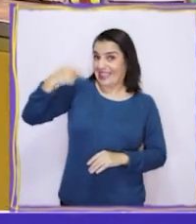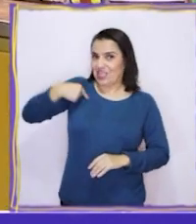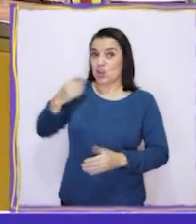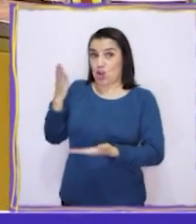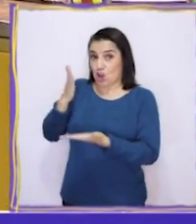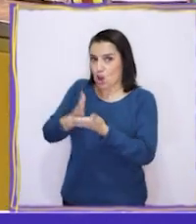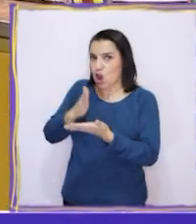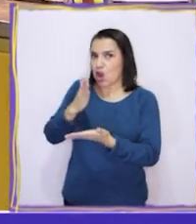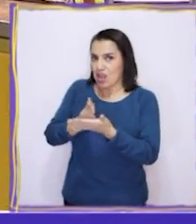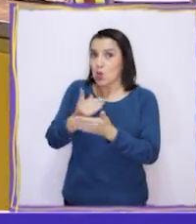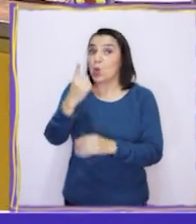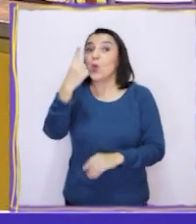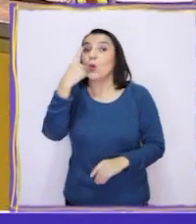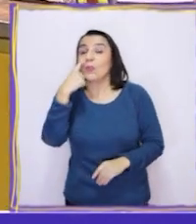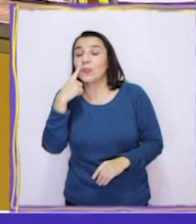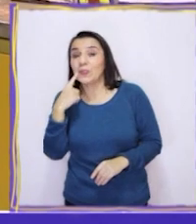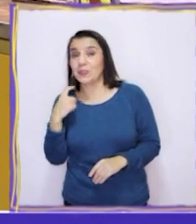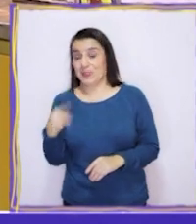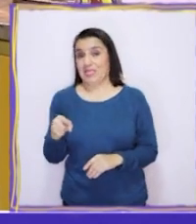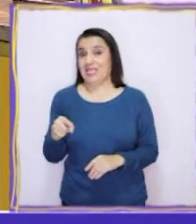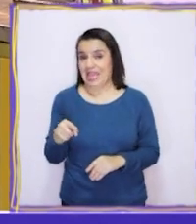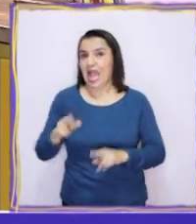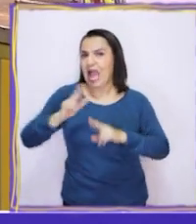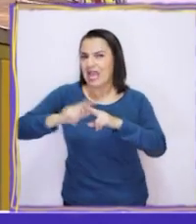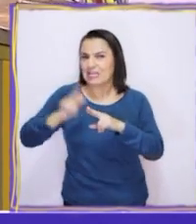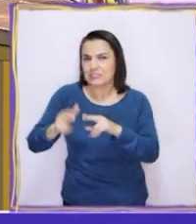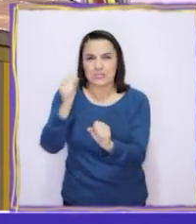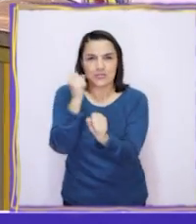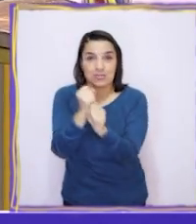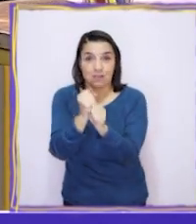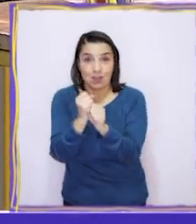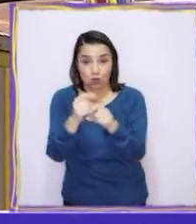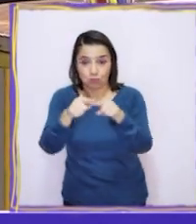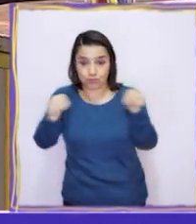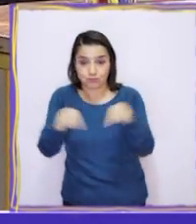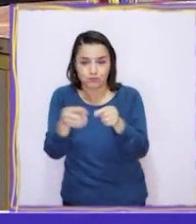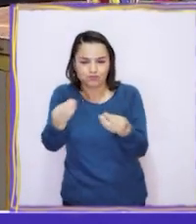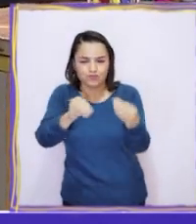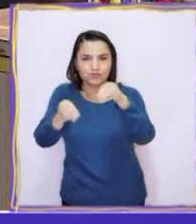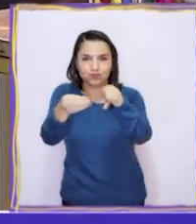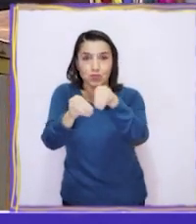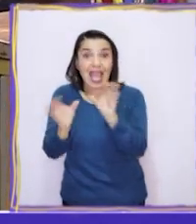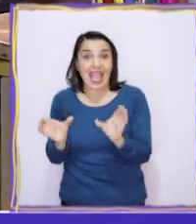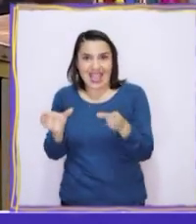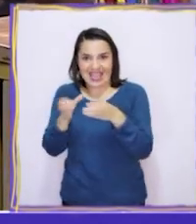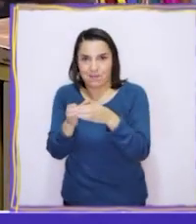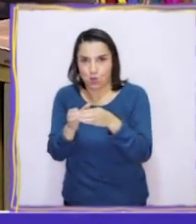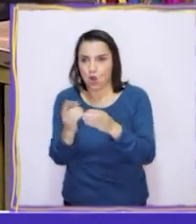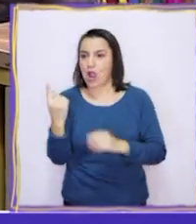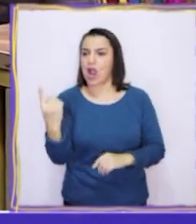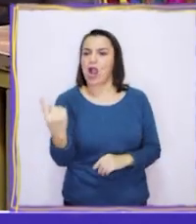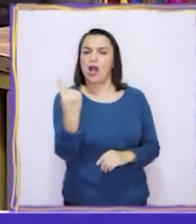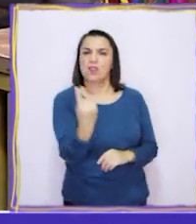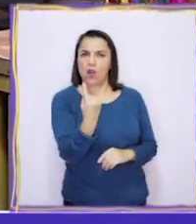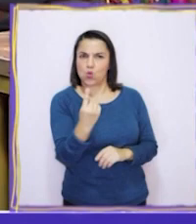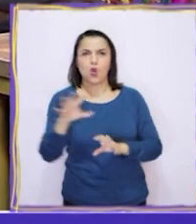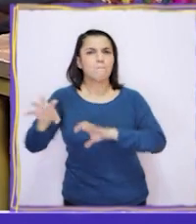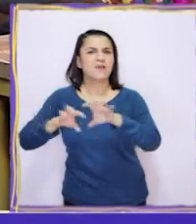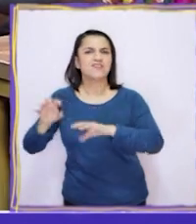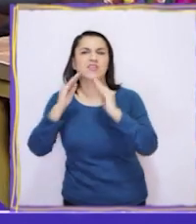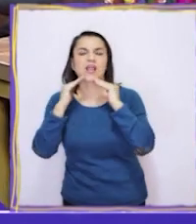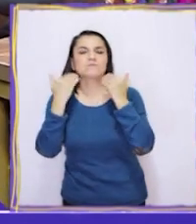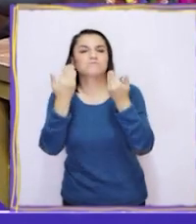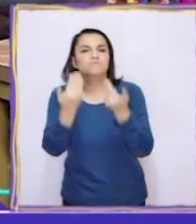estaba en el colegio. Una vez nos tocó hacer una maqueta en equipos y cada uno tenía que llevar